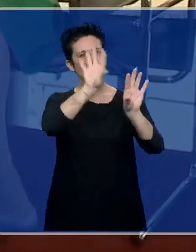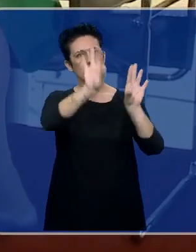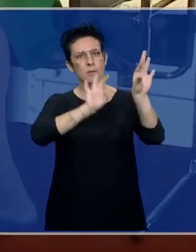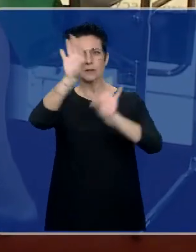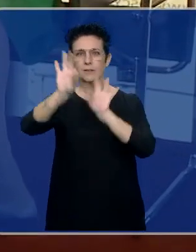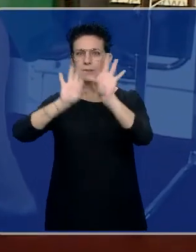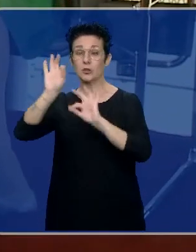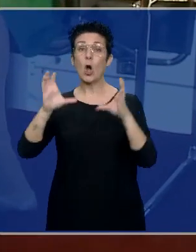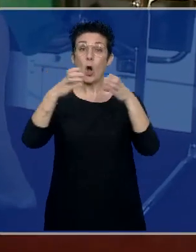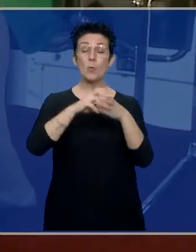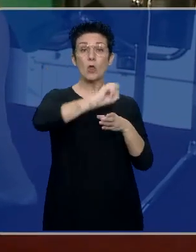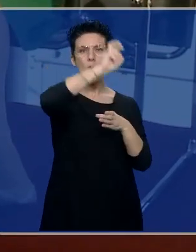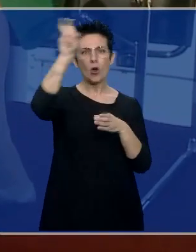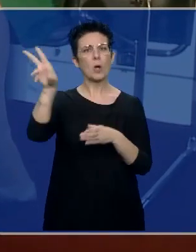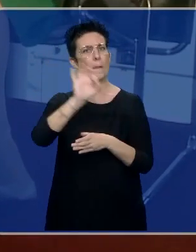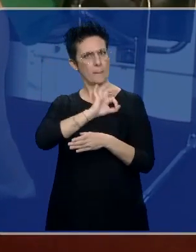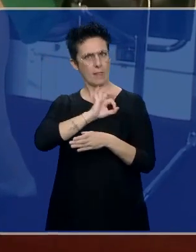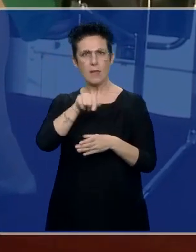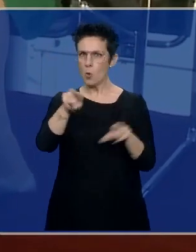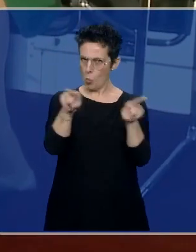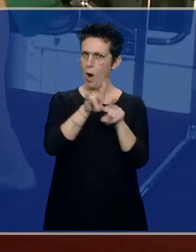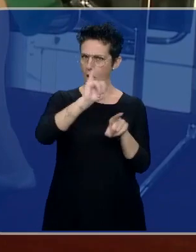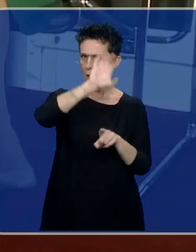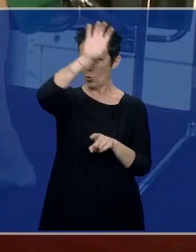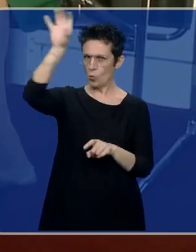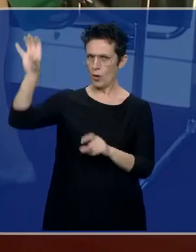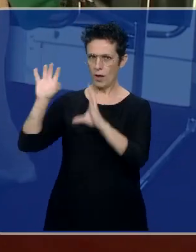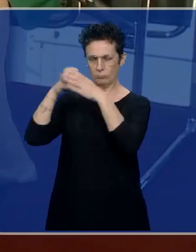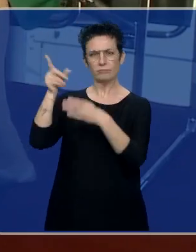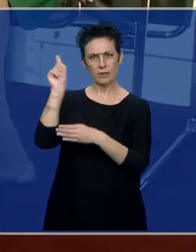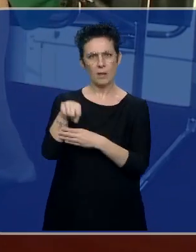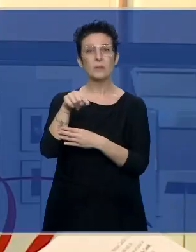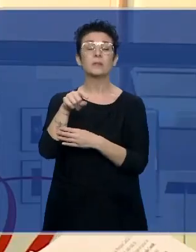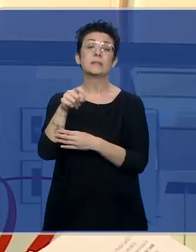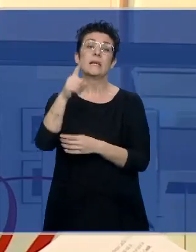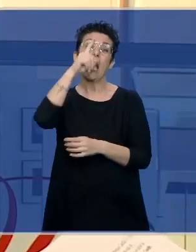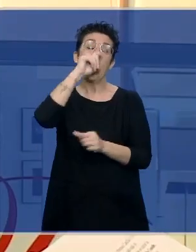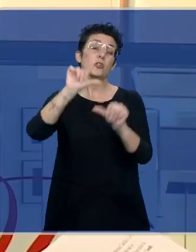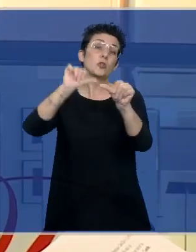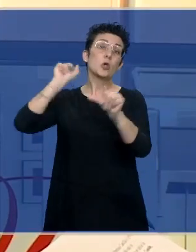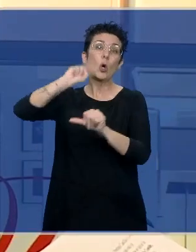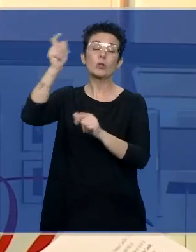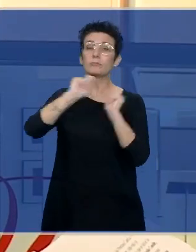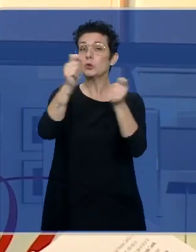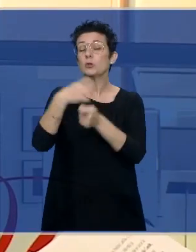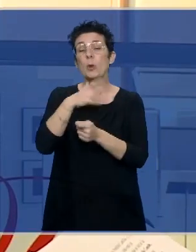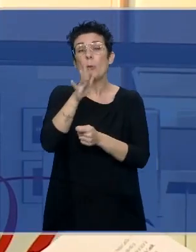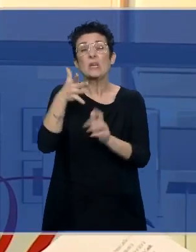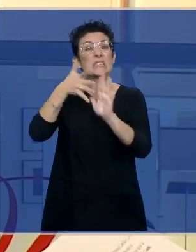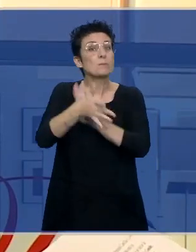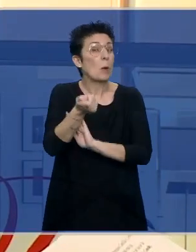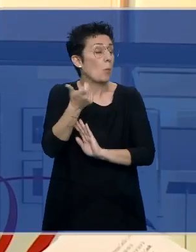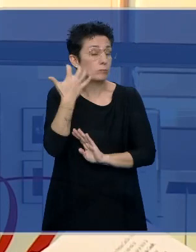Otras comunidades tienen las medallas, que también lo tenemos nosotros, aunque este año no se ha podido dar por circunstancias también poco explicables.